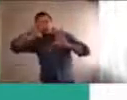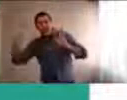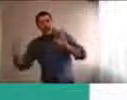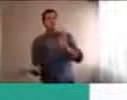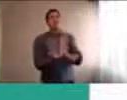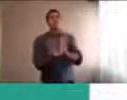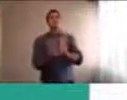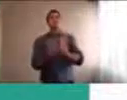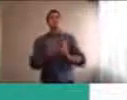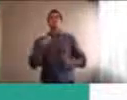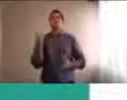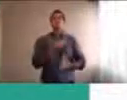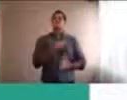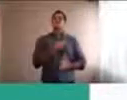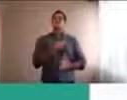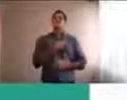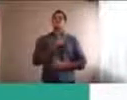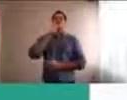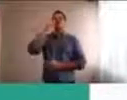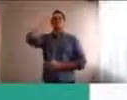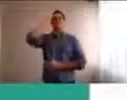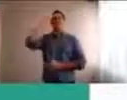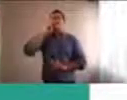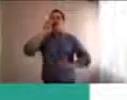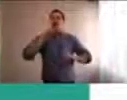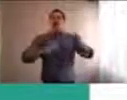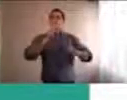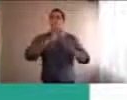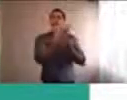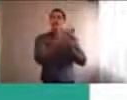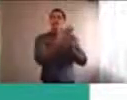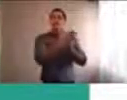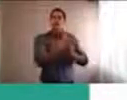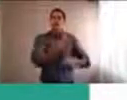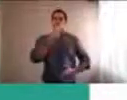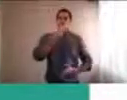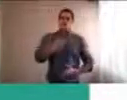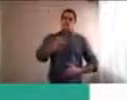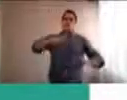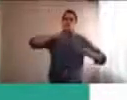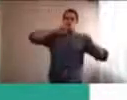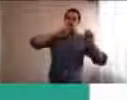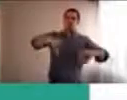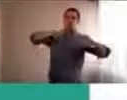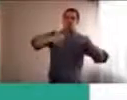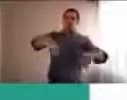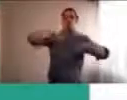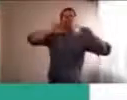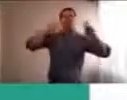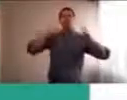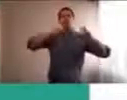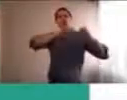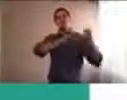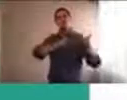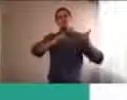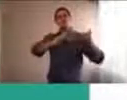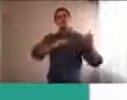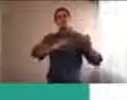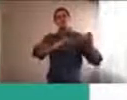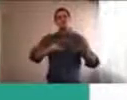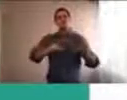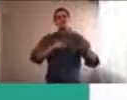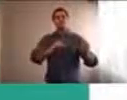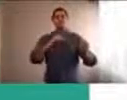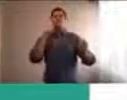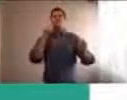a comprenderse más en aquellas escuelas que todavía esto falta terminar de darle la dimensión y el lugar